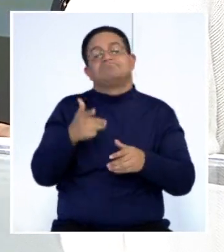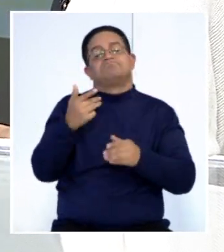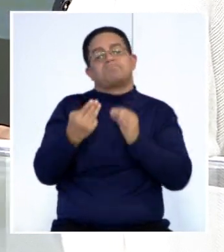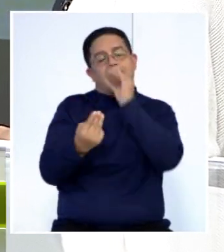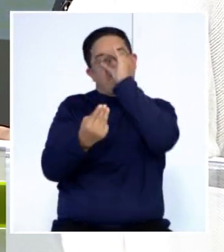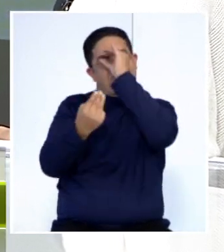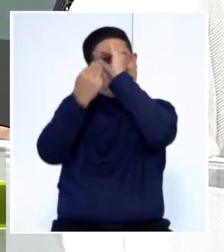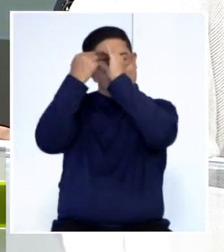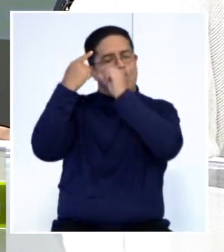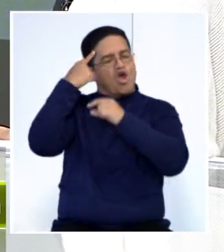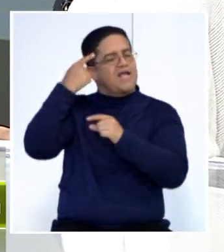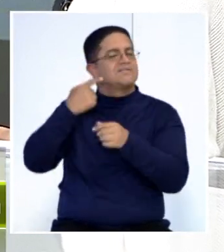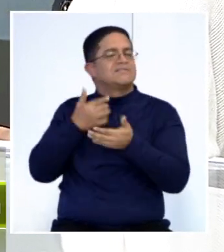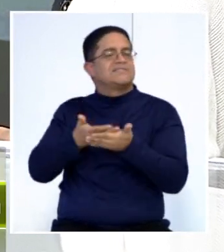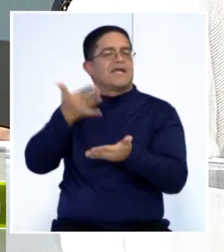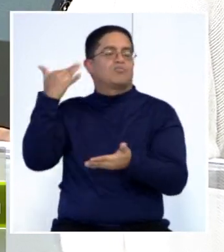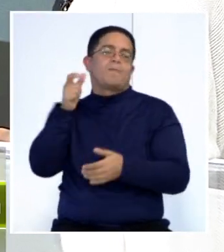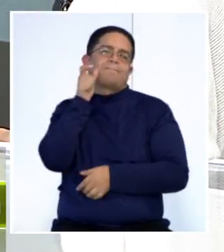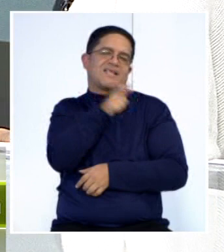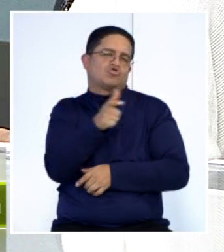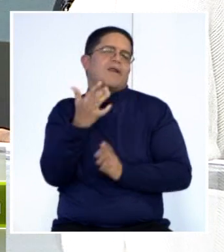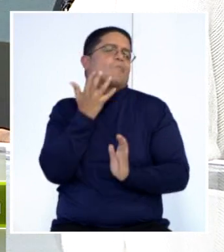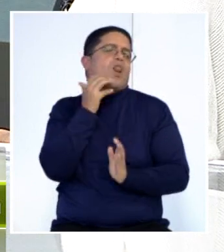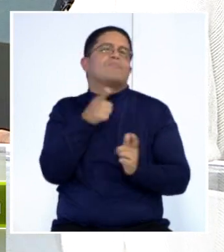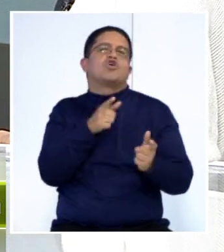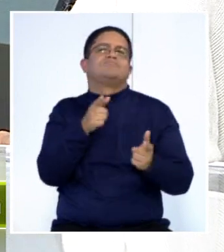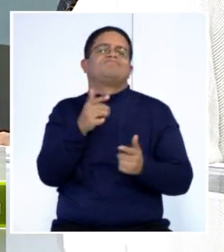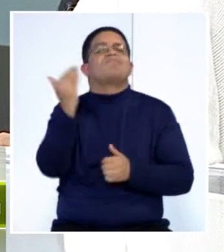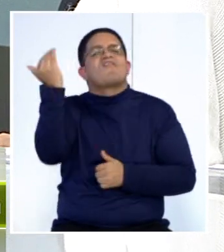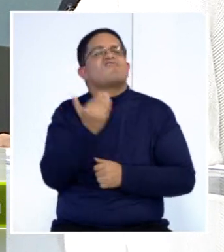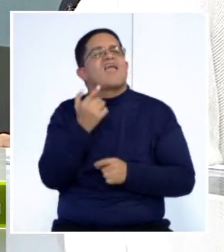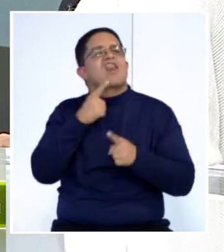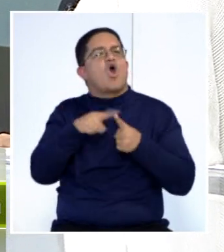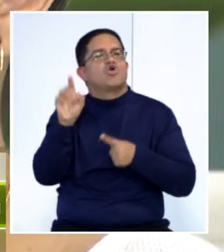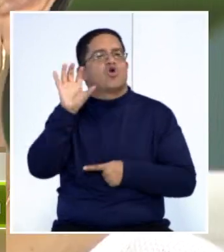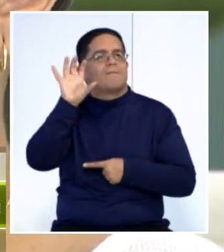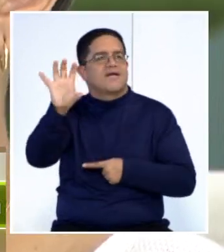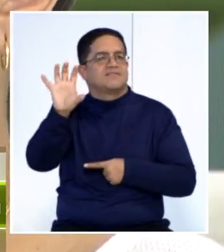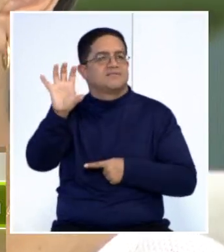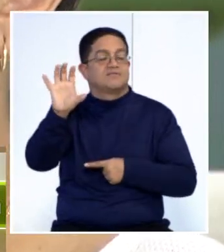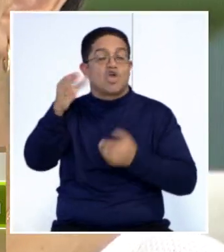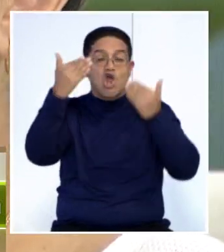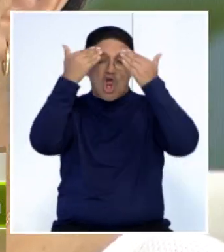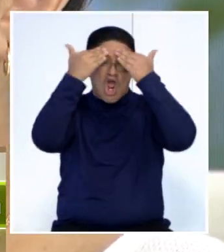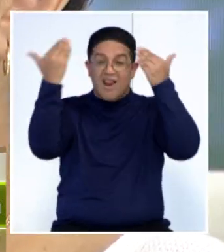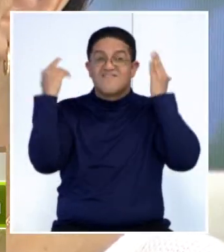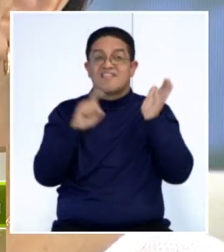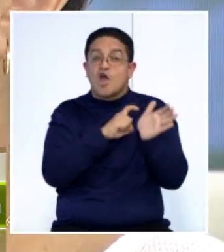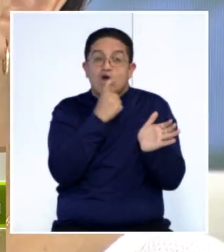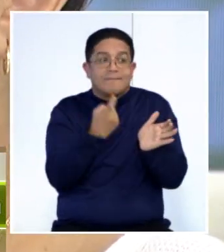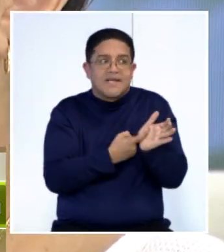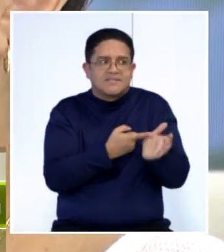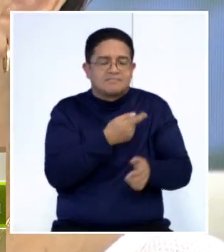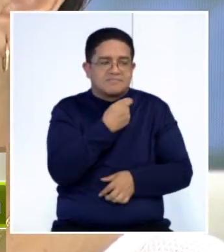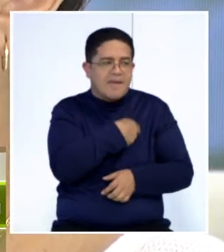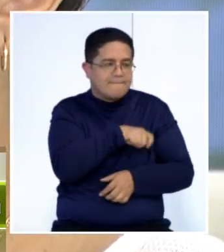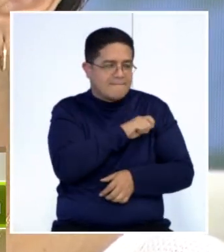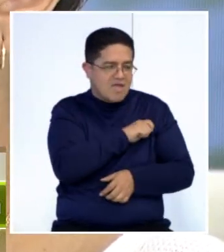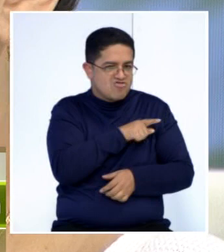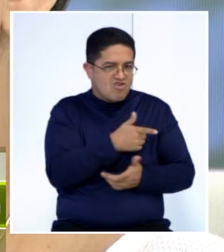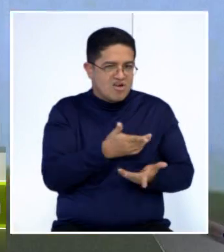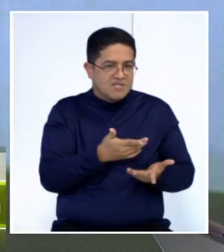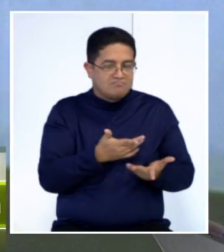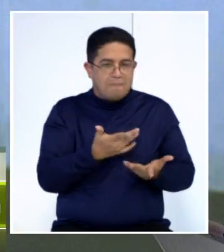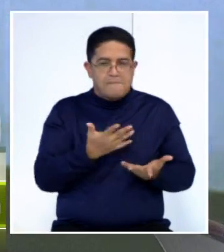pacientes que son inmigrantes y terminan por olvidar completamente el español y quedan hablando su lengua